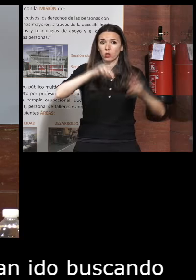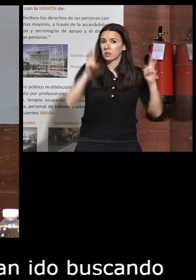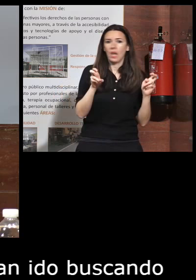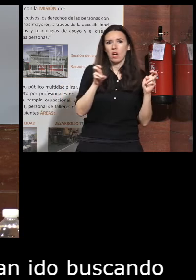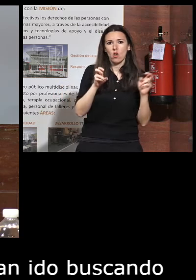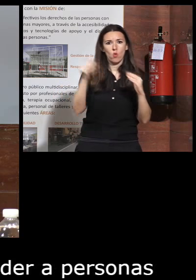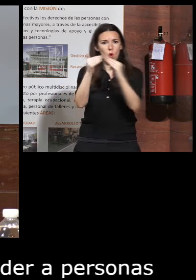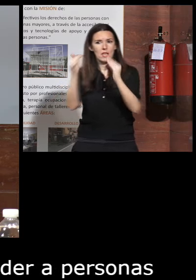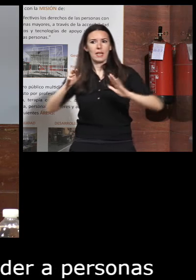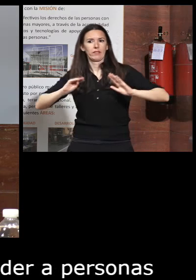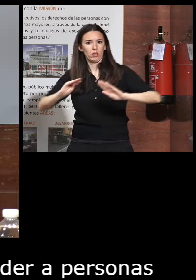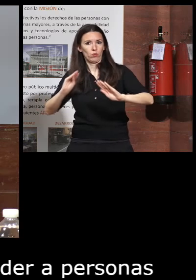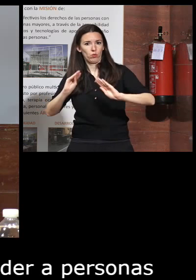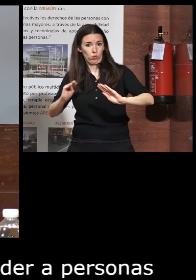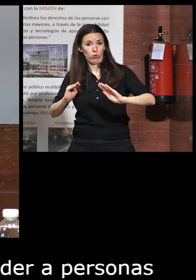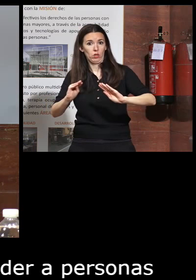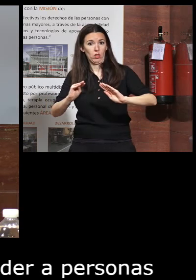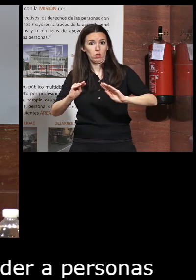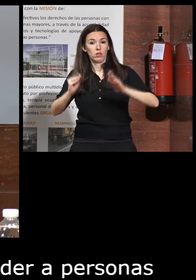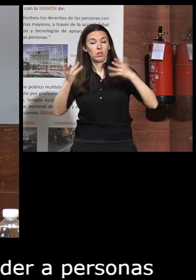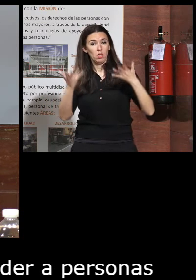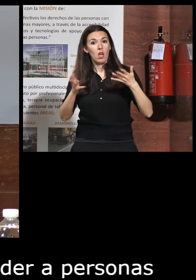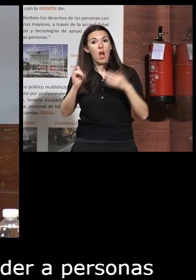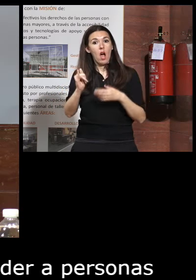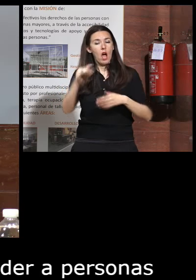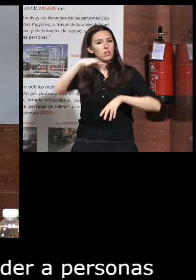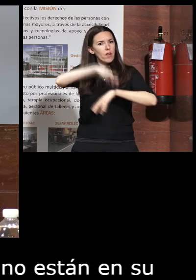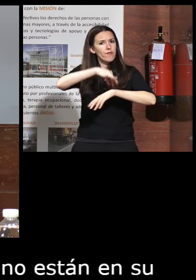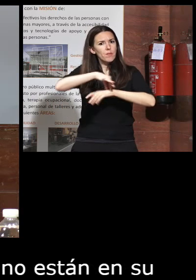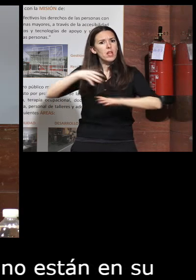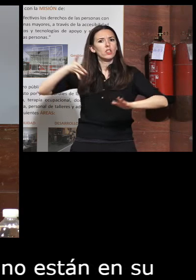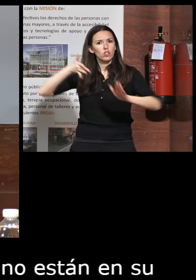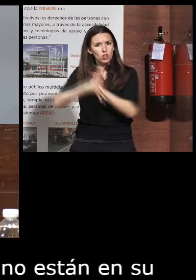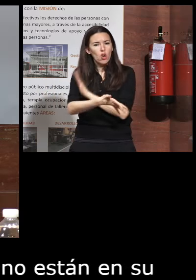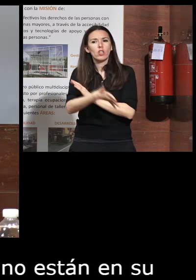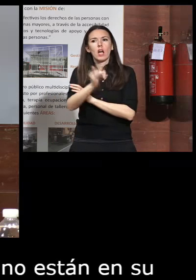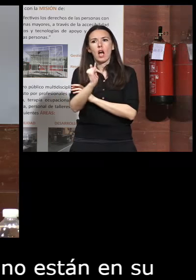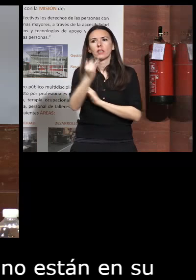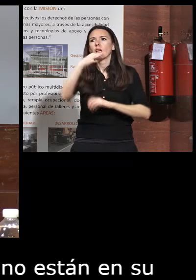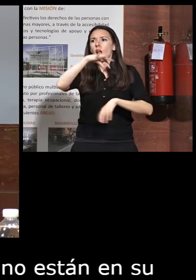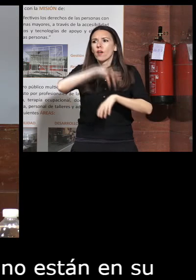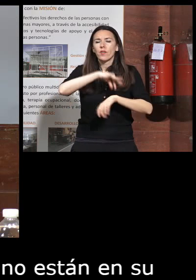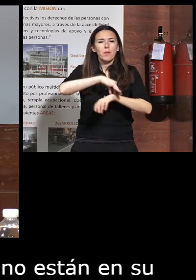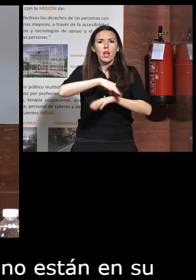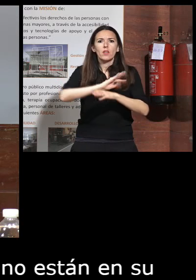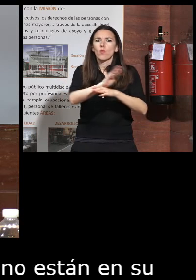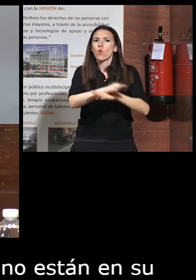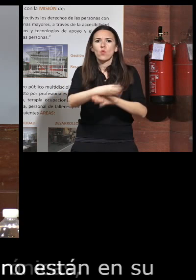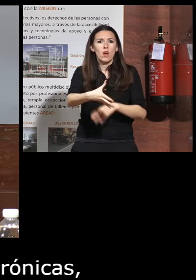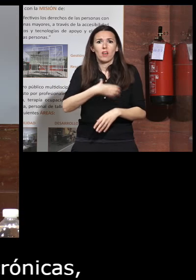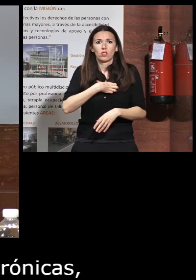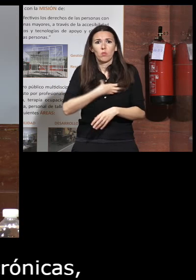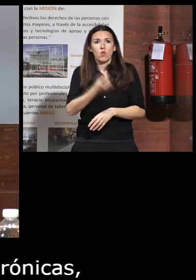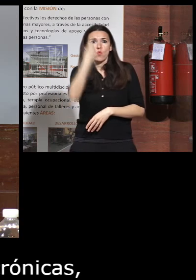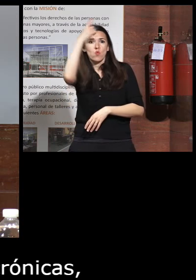en su domicilio y que tienen enfermedades crónicas enfermedades que no se pueden curar como una